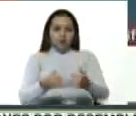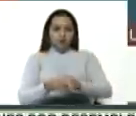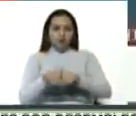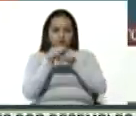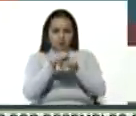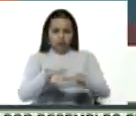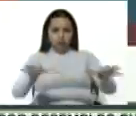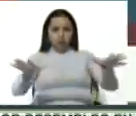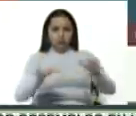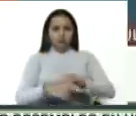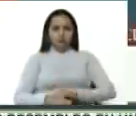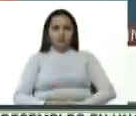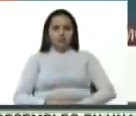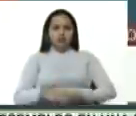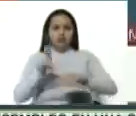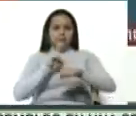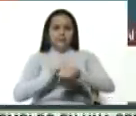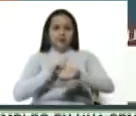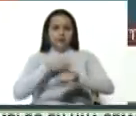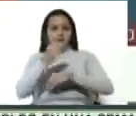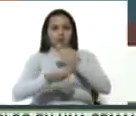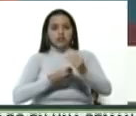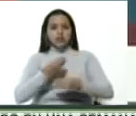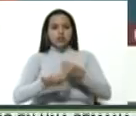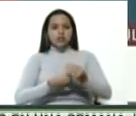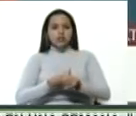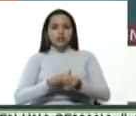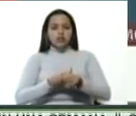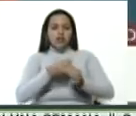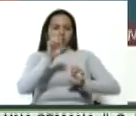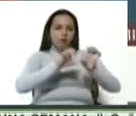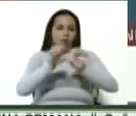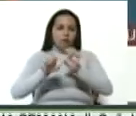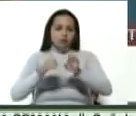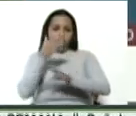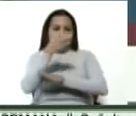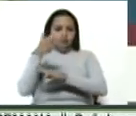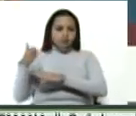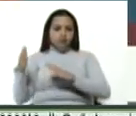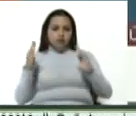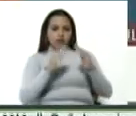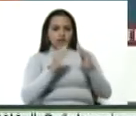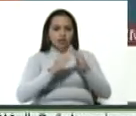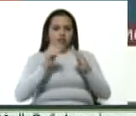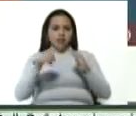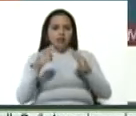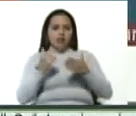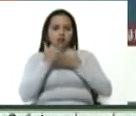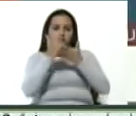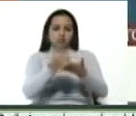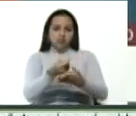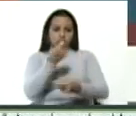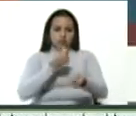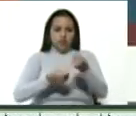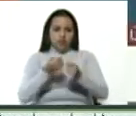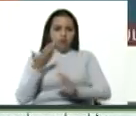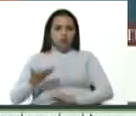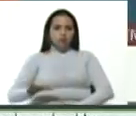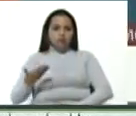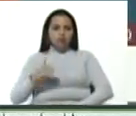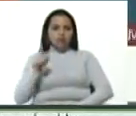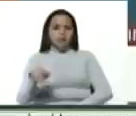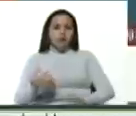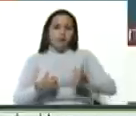despliegue de los médicos haciendo despistaje casa por casa, con una inversión importante, con la